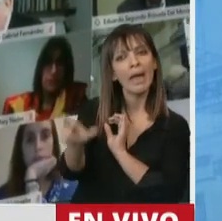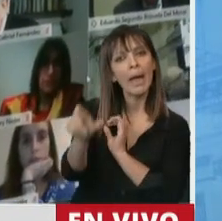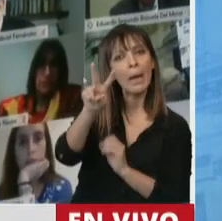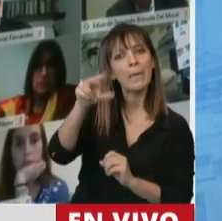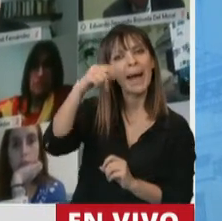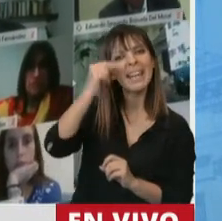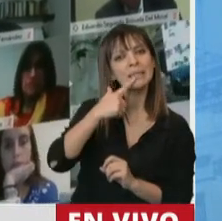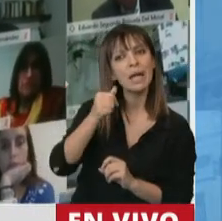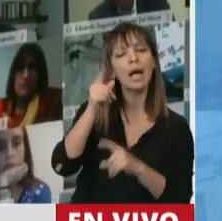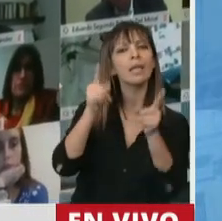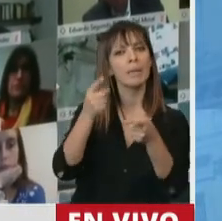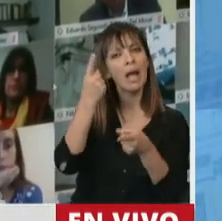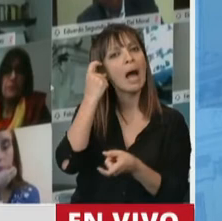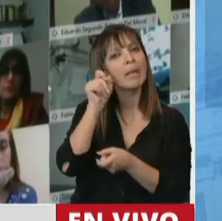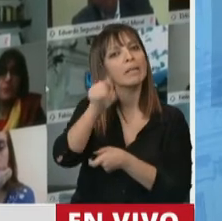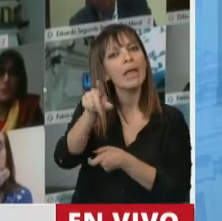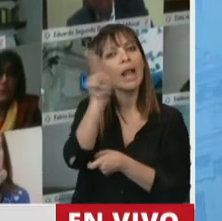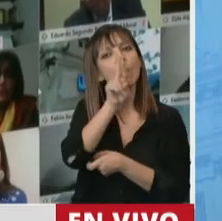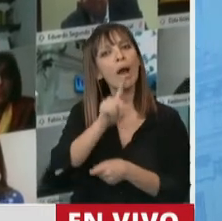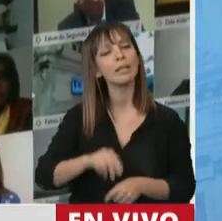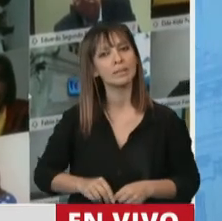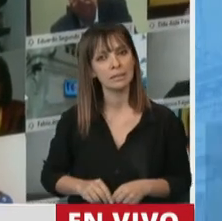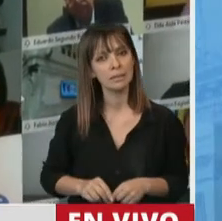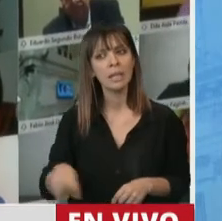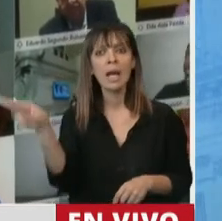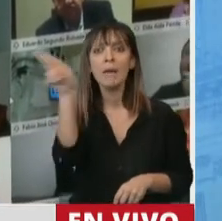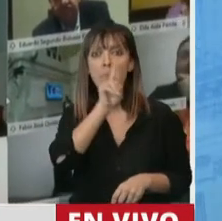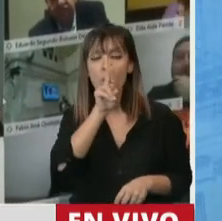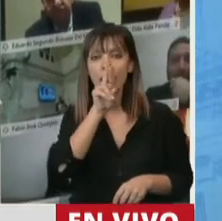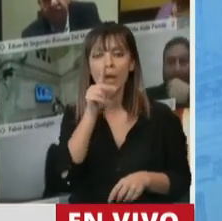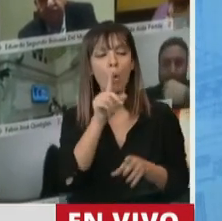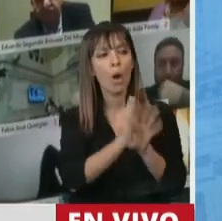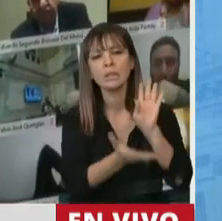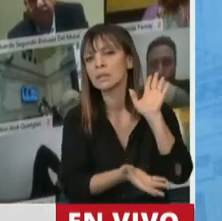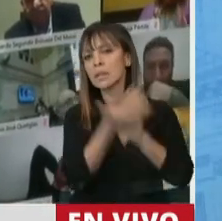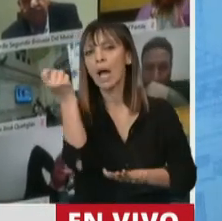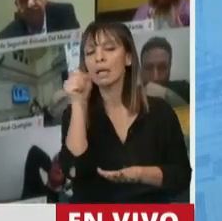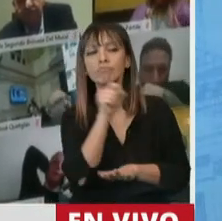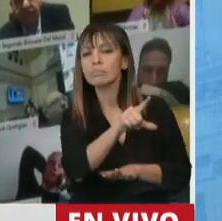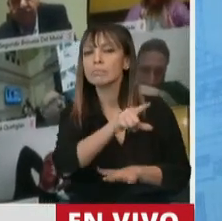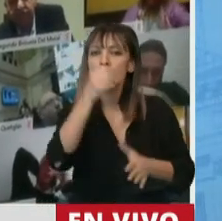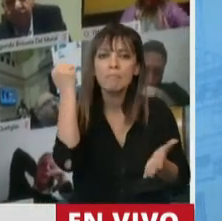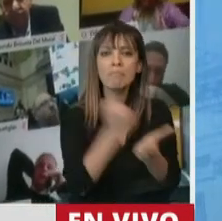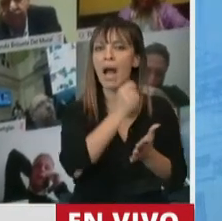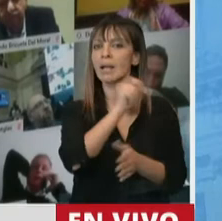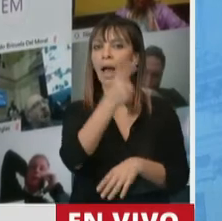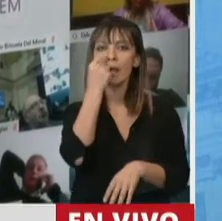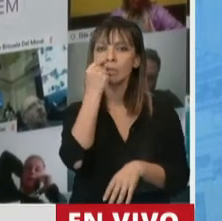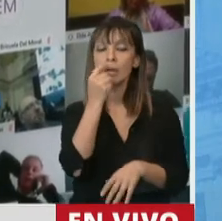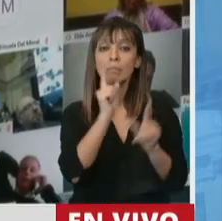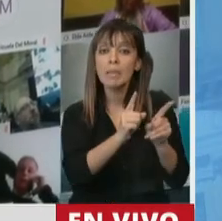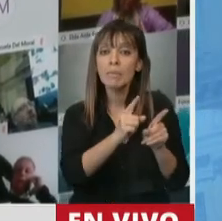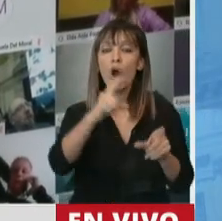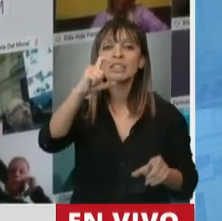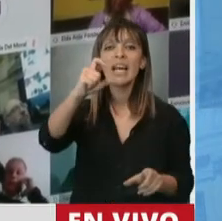sino mujeres que le saquen la mancha a ese sindicalismo lleno de hombres que la CGT no puede